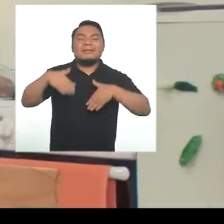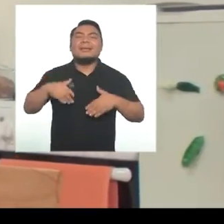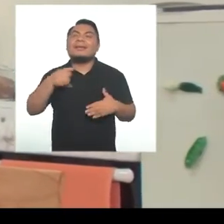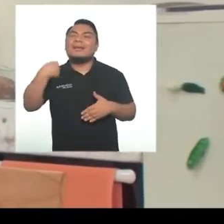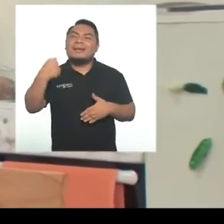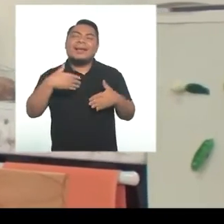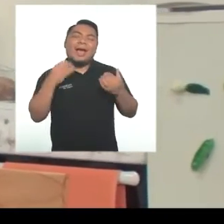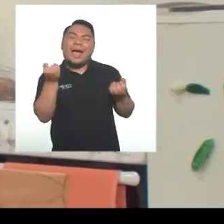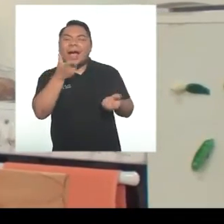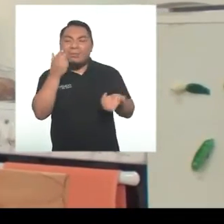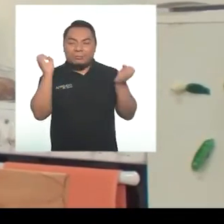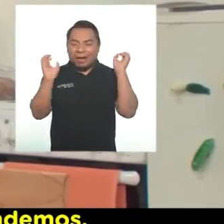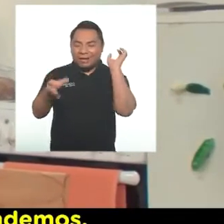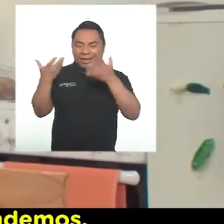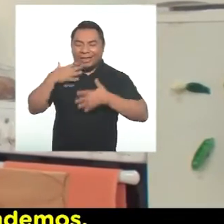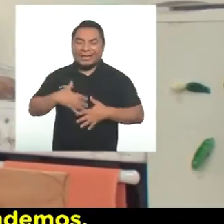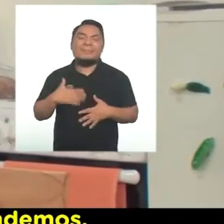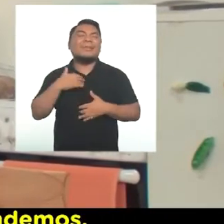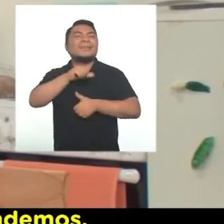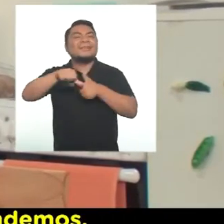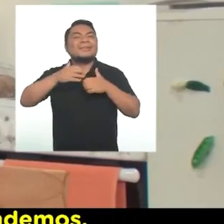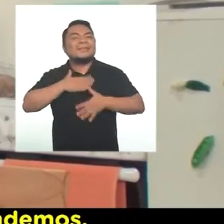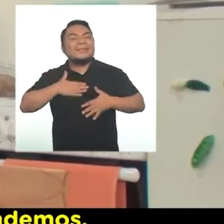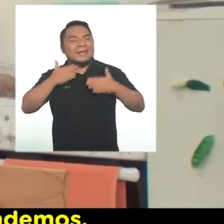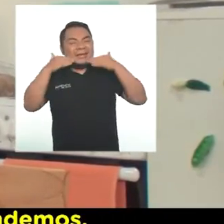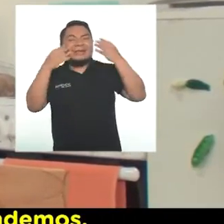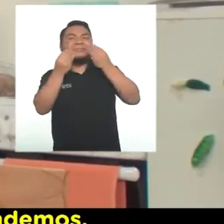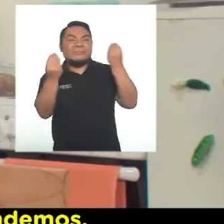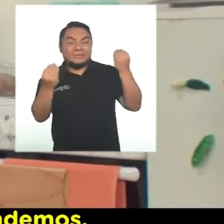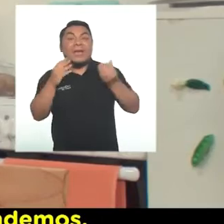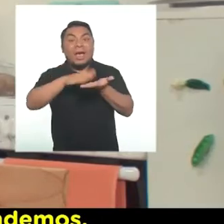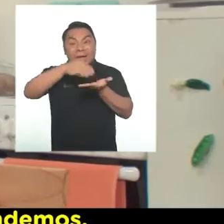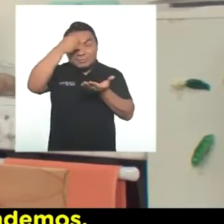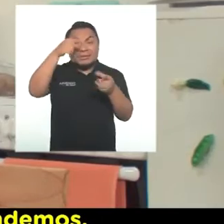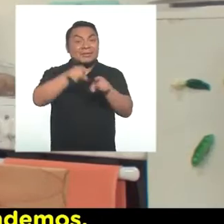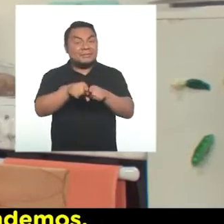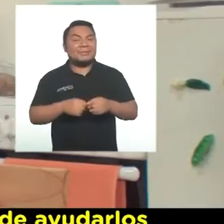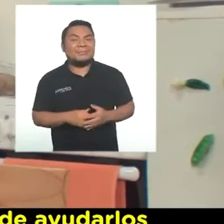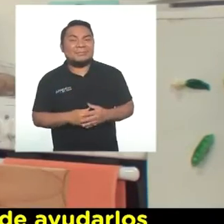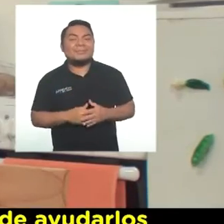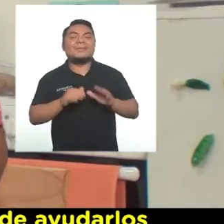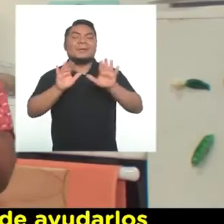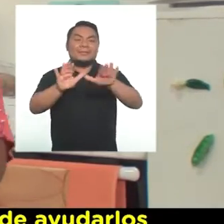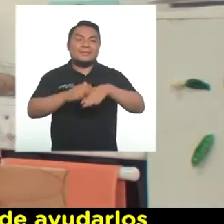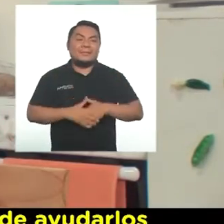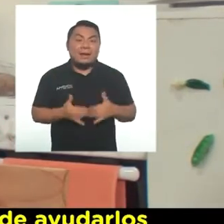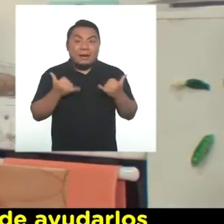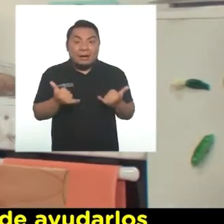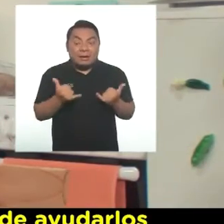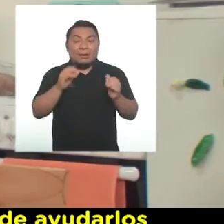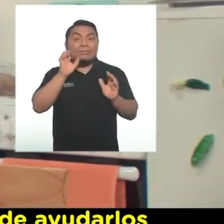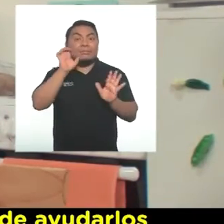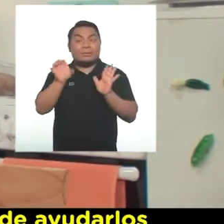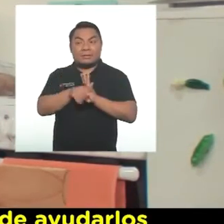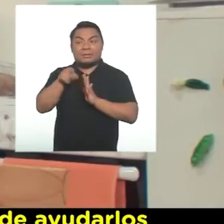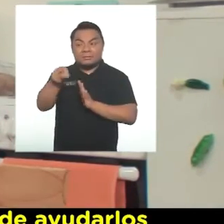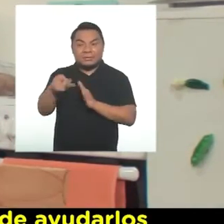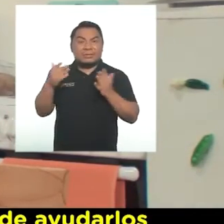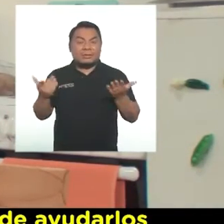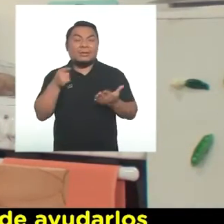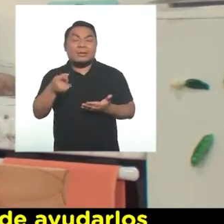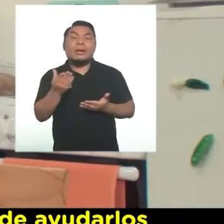veces terminamos empapados, pero nos divertimos mucho y también aprendemos. A ver, ahorita, por ejemplo,